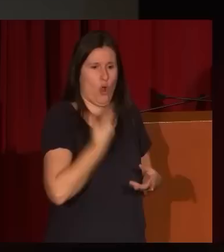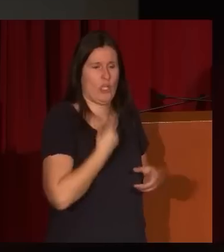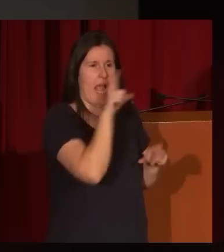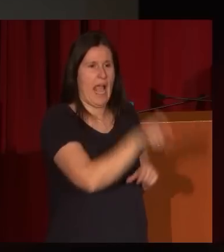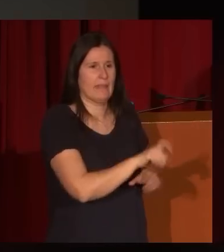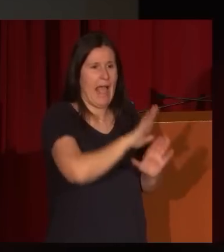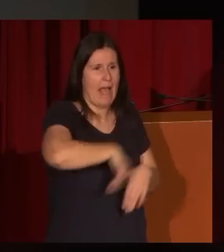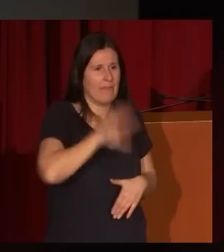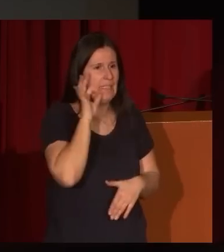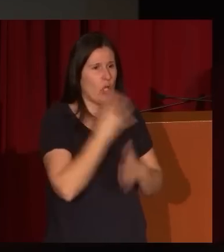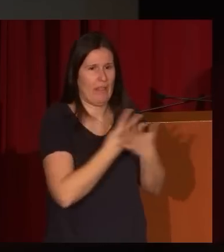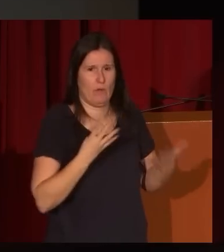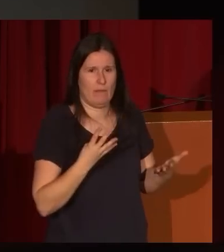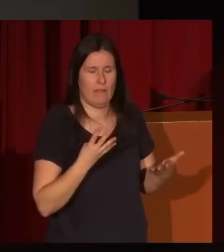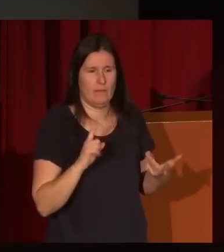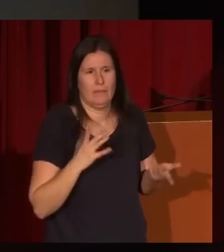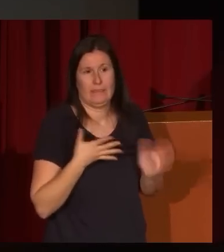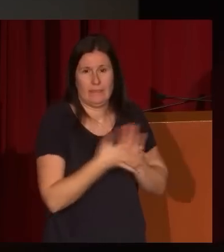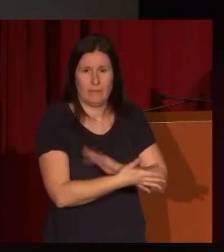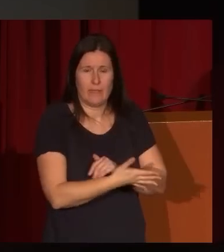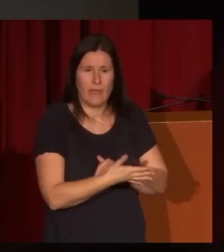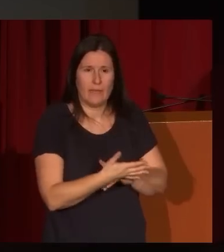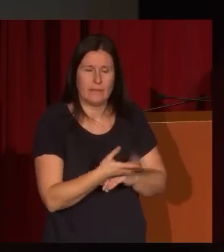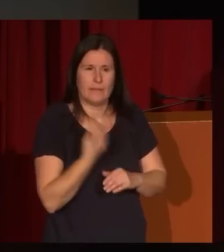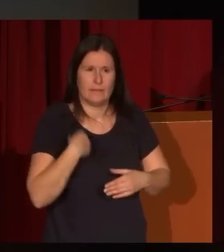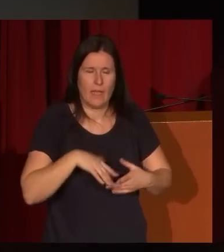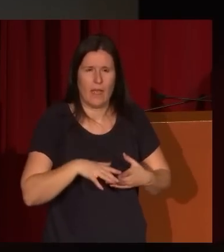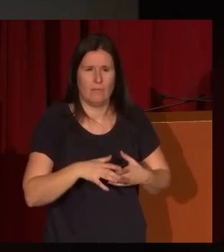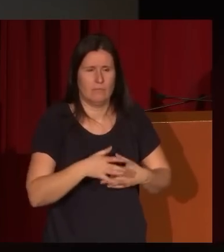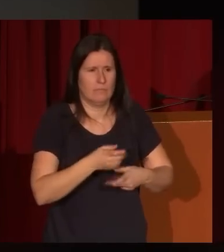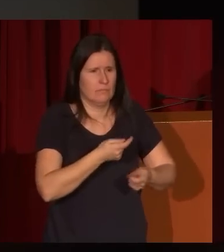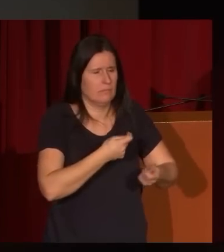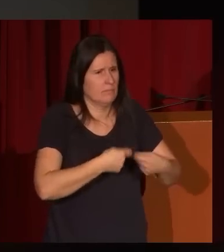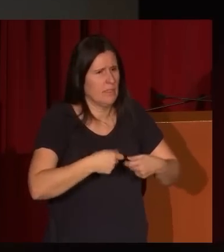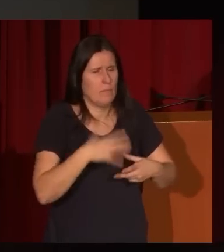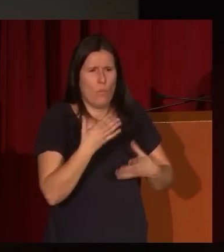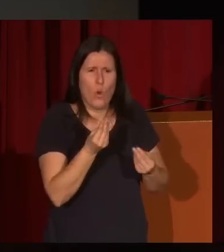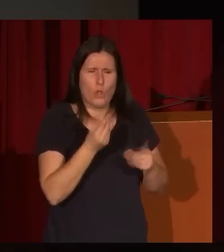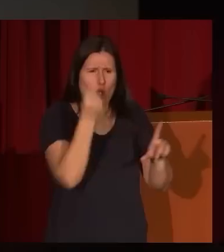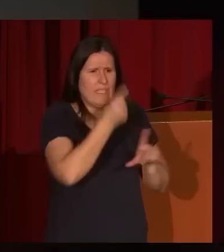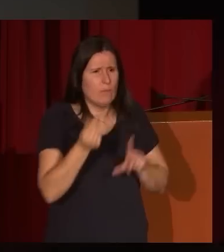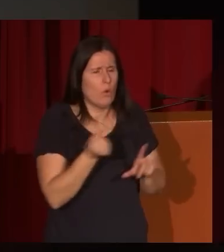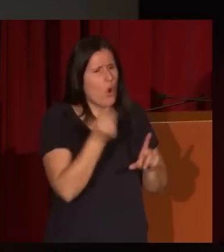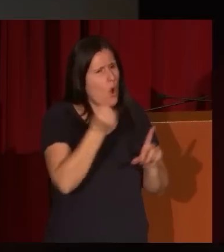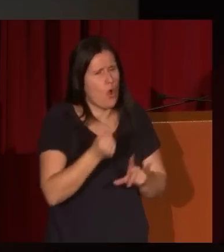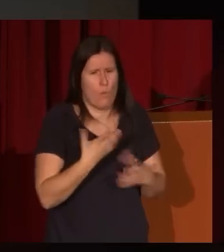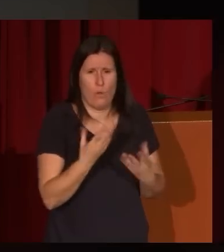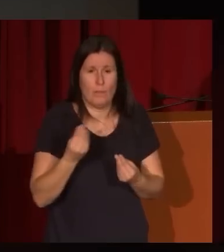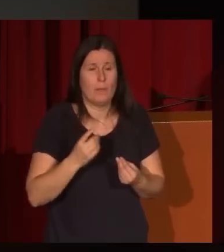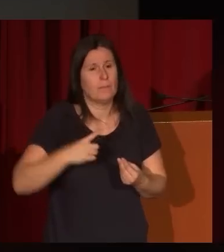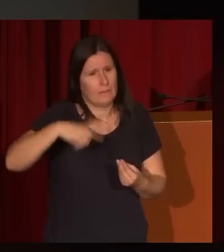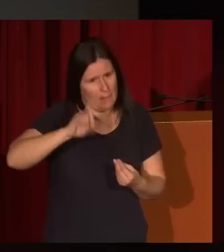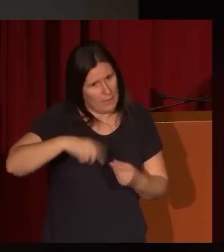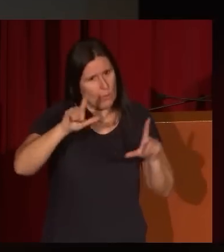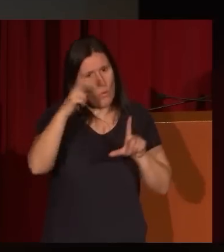a finales del siglo XIX. Quiero decir, han circulado muchos, sobre todo dibujos, pero también cuadros, como decía